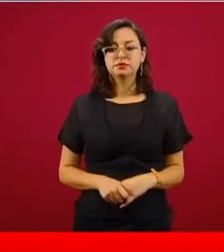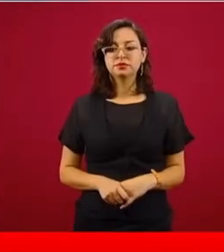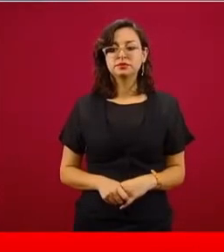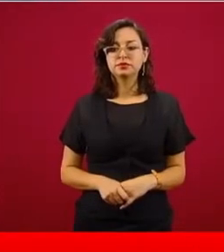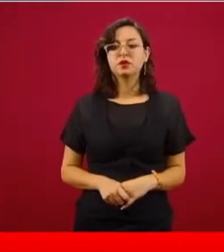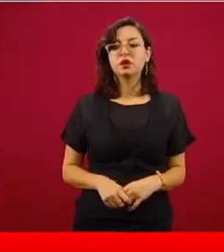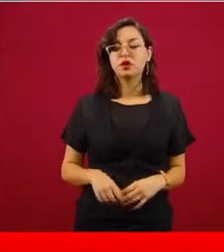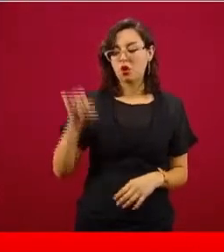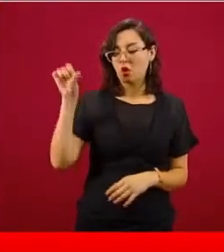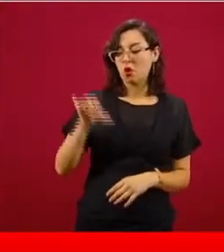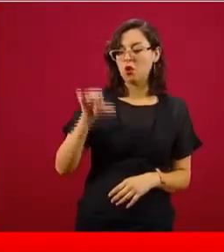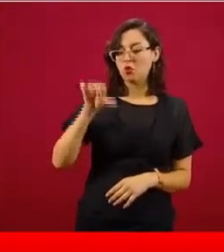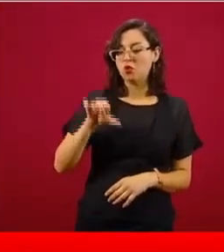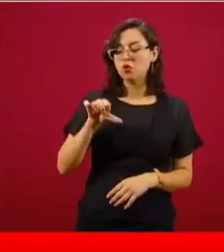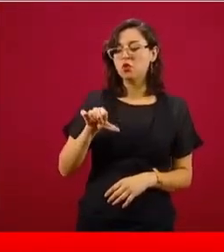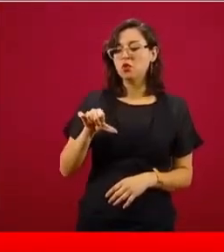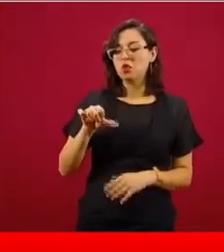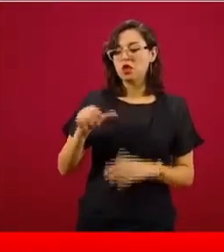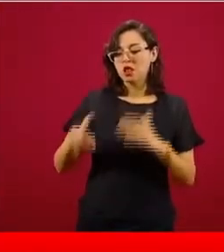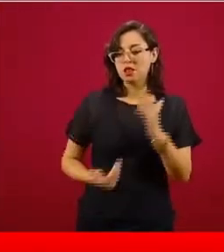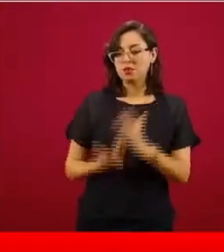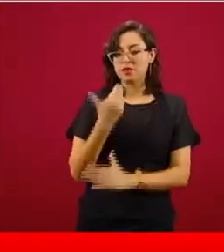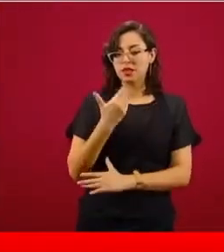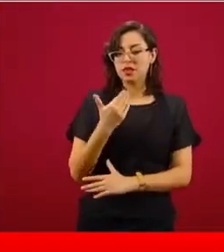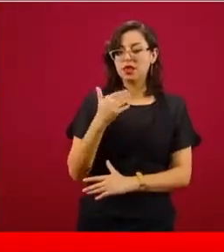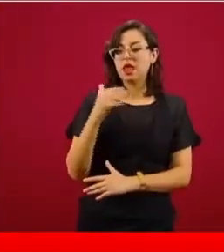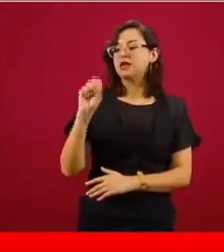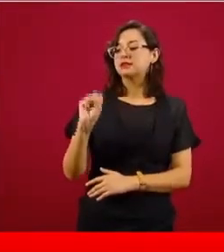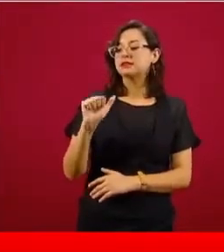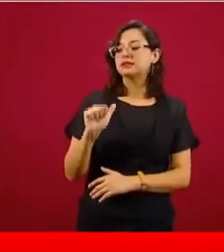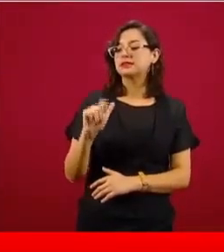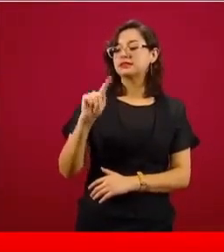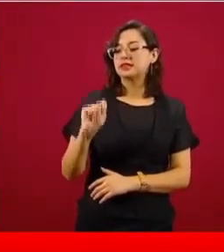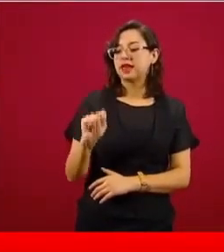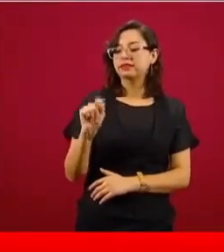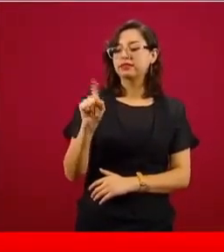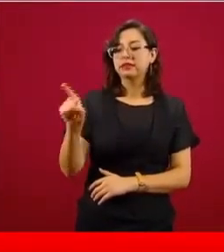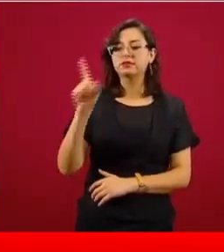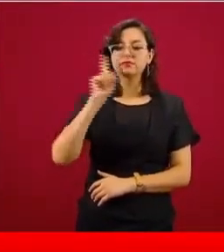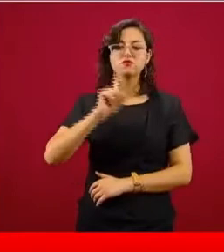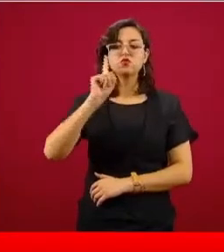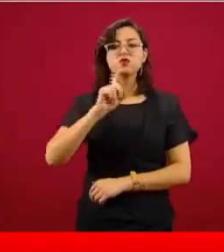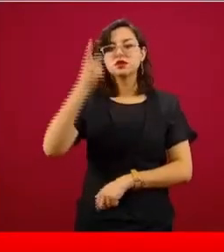del SAT en la mañana, en la madrugada.